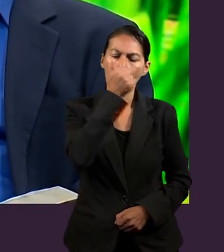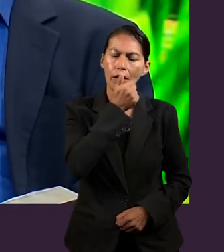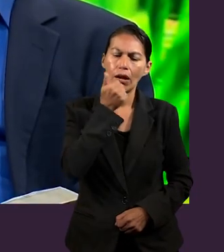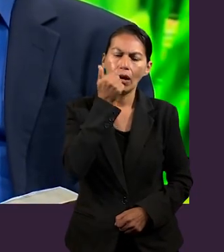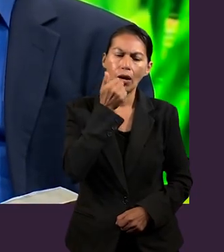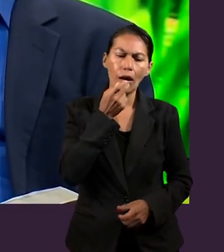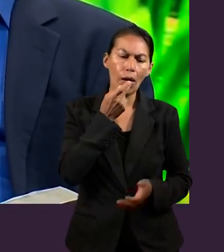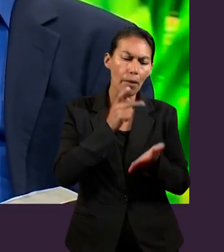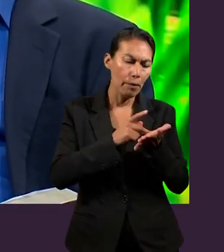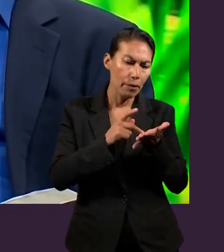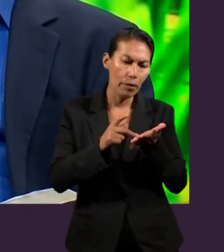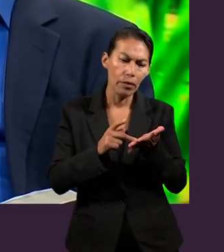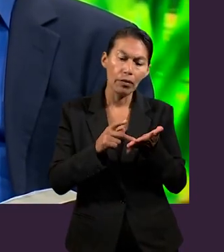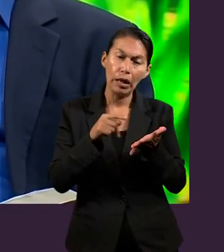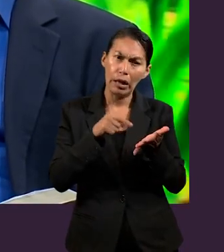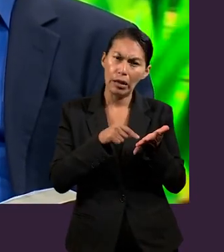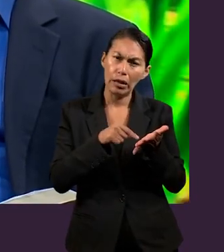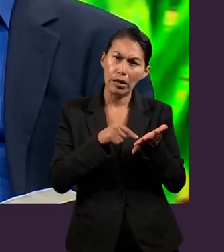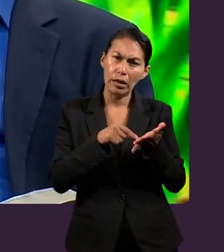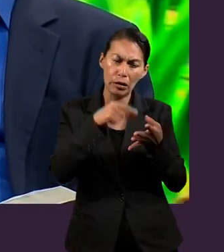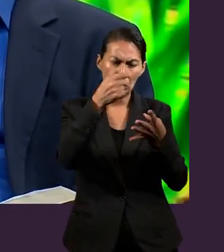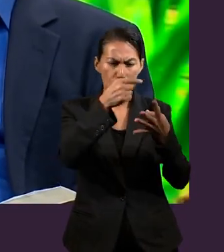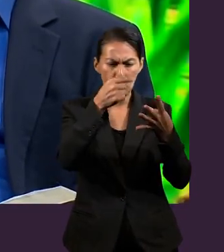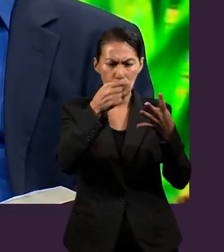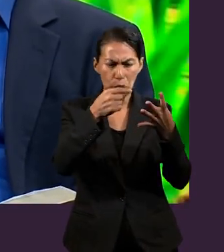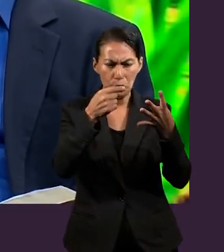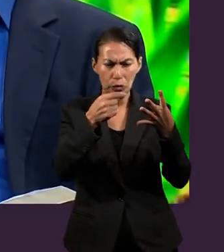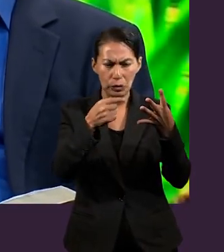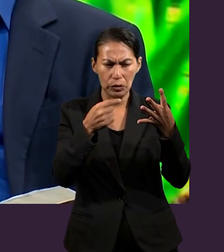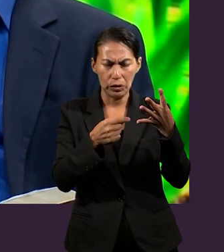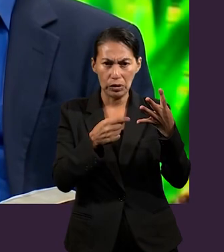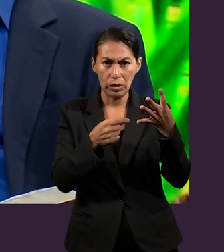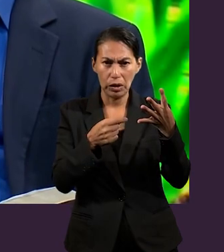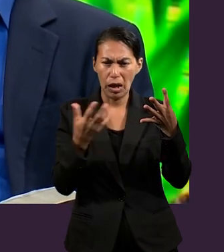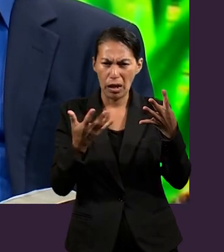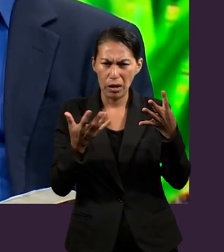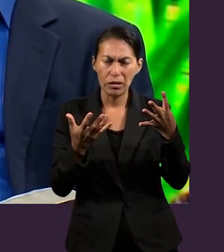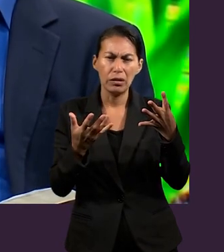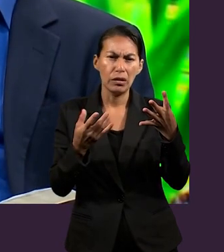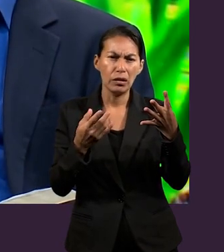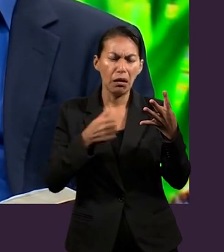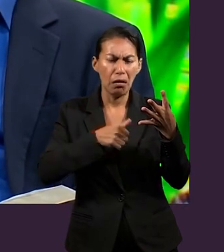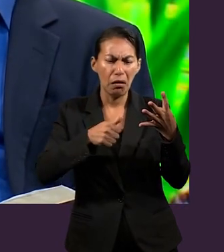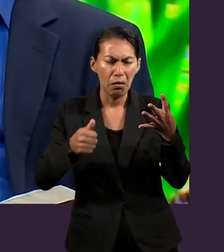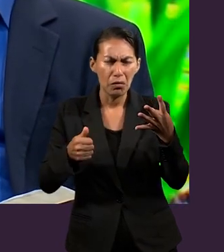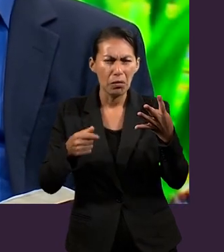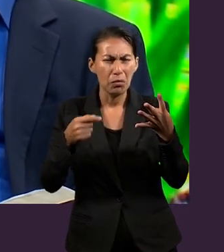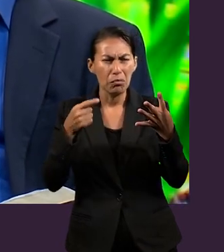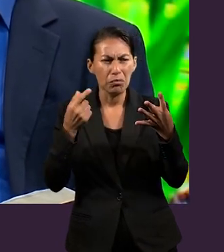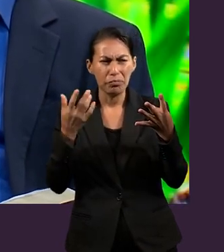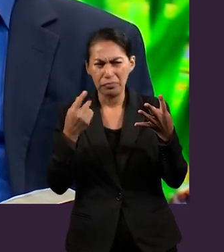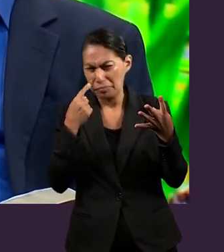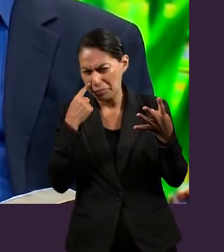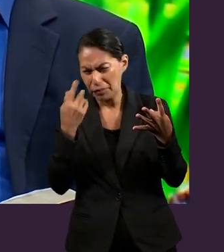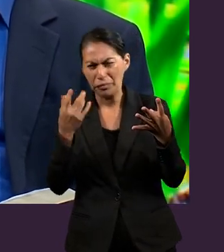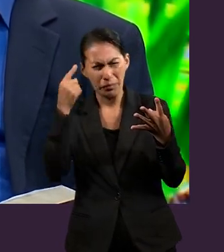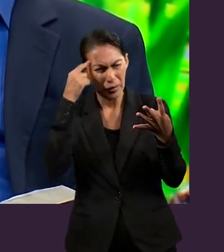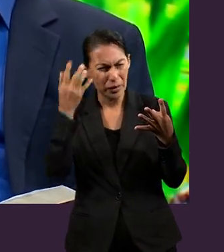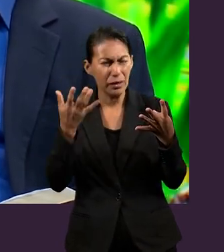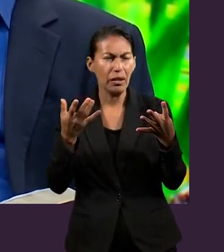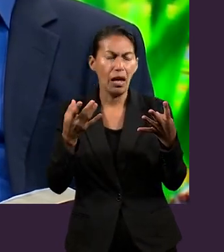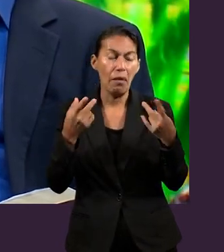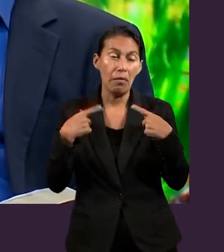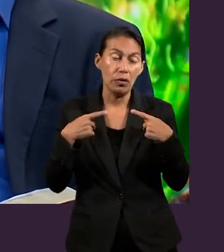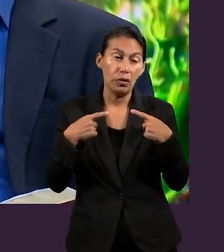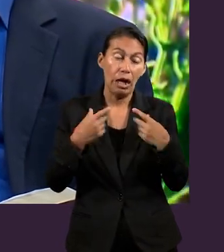El apóstol Pablo describe aquí una larga lista de comportamientos, de conductas, de actitudes que